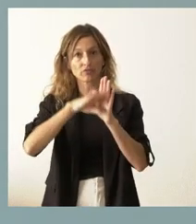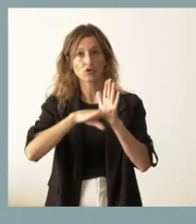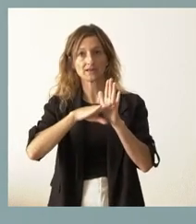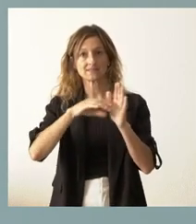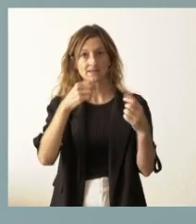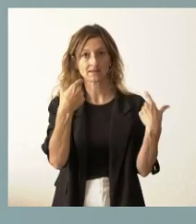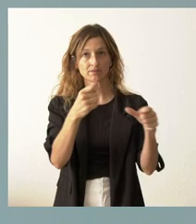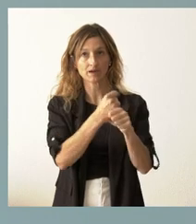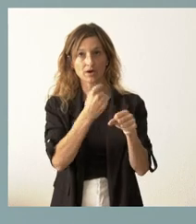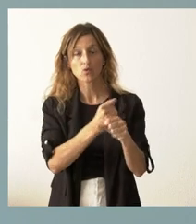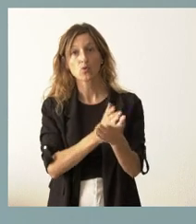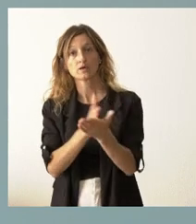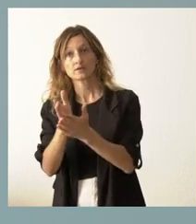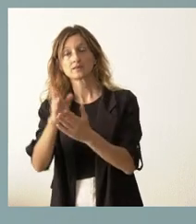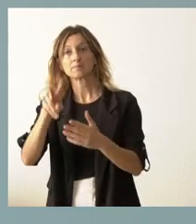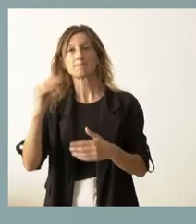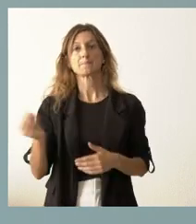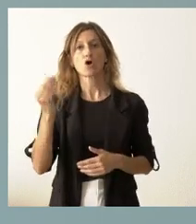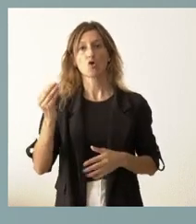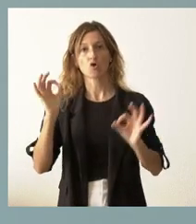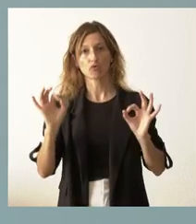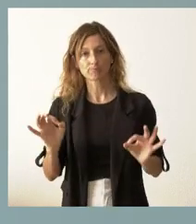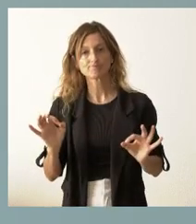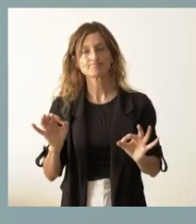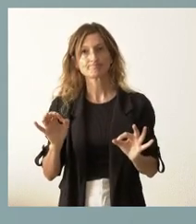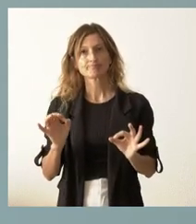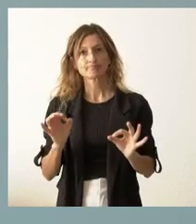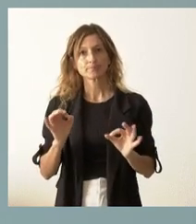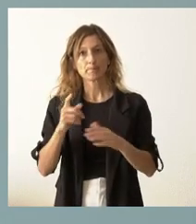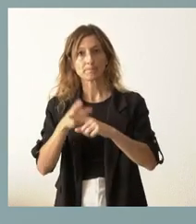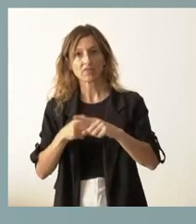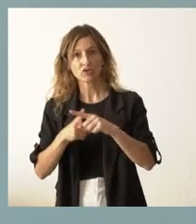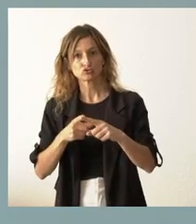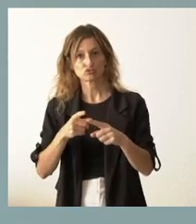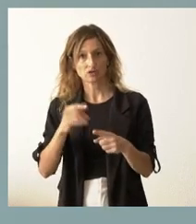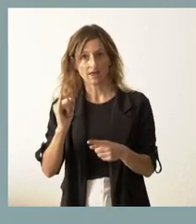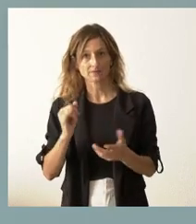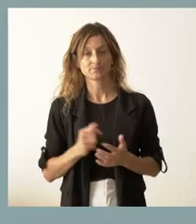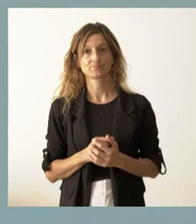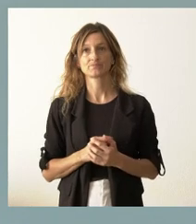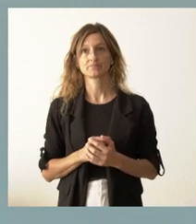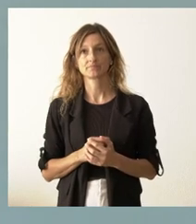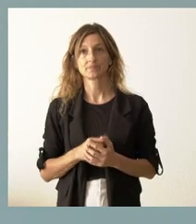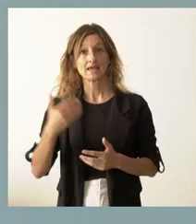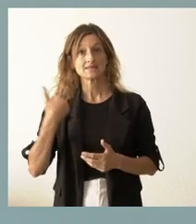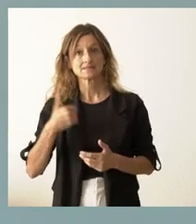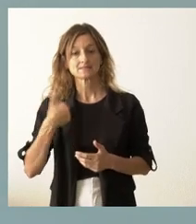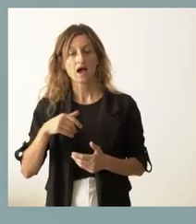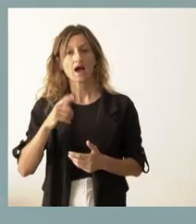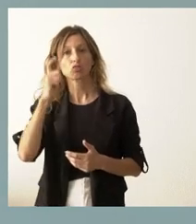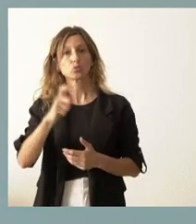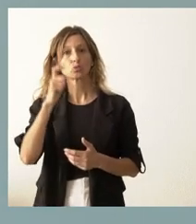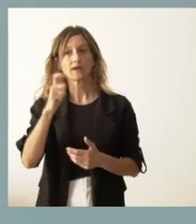y también las condiciones de los medios de los que disponen. Ya hemos tenido, incluso durante